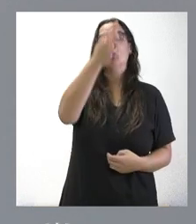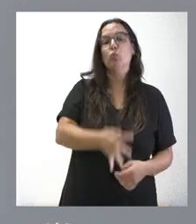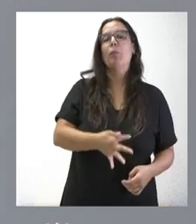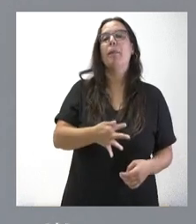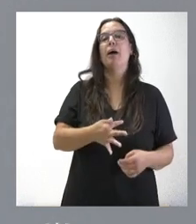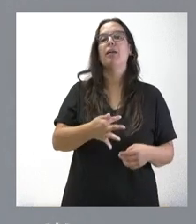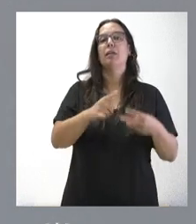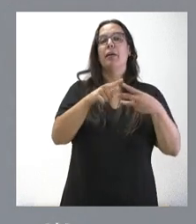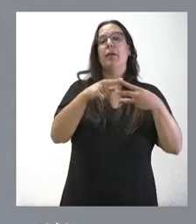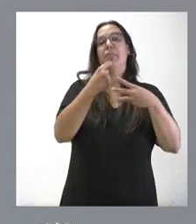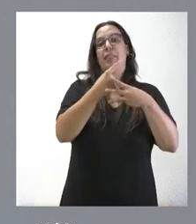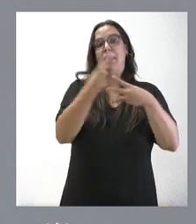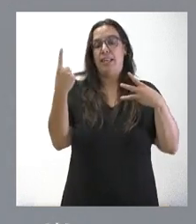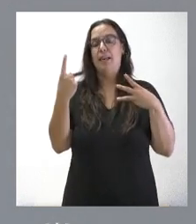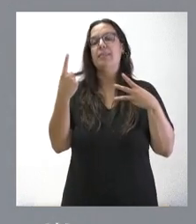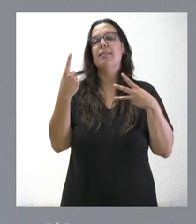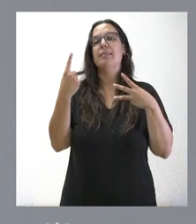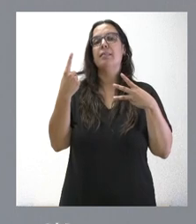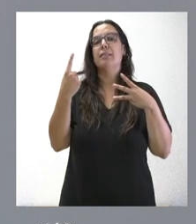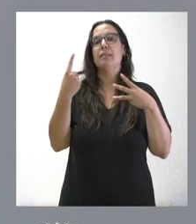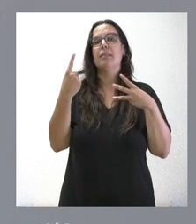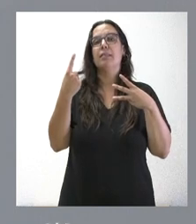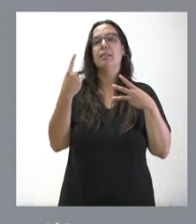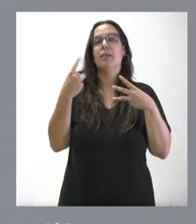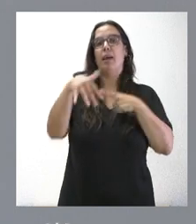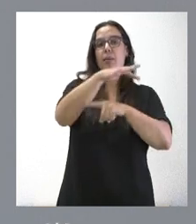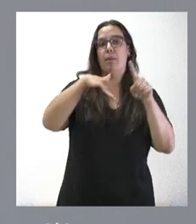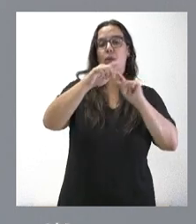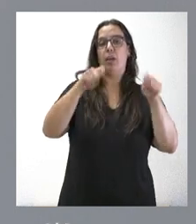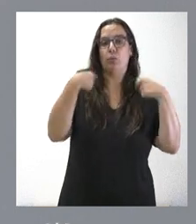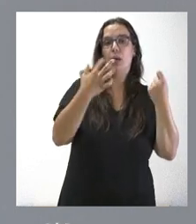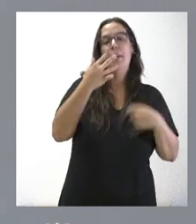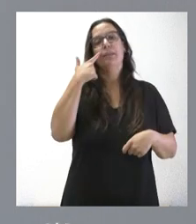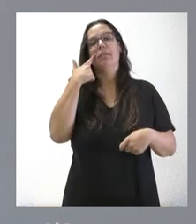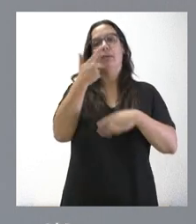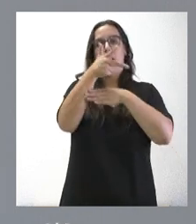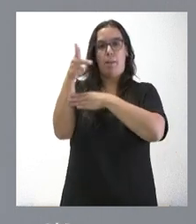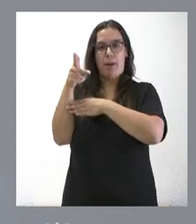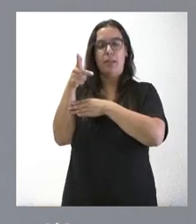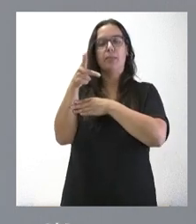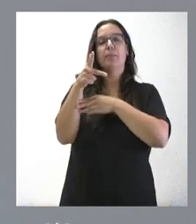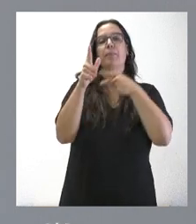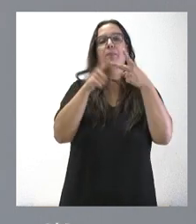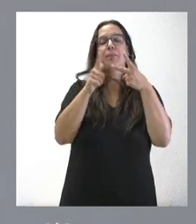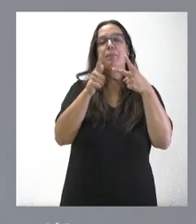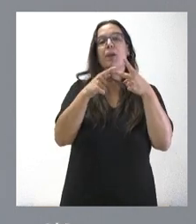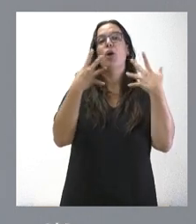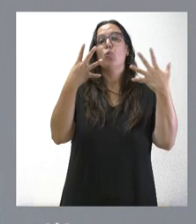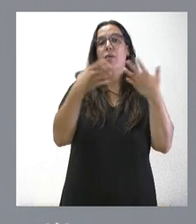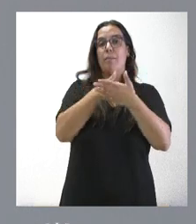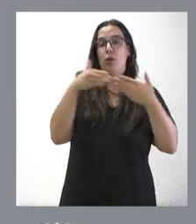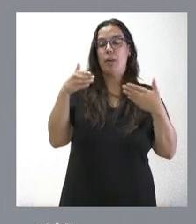los 16 millones relacionados con los espacios naturales y con las cámaras de videovigilancia, los nueve millones